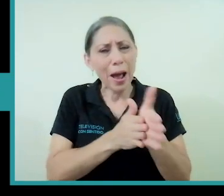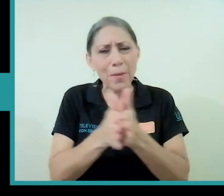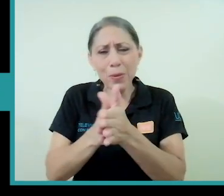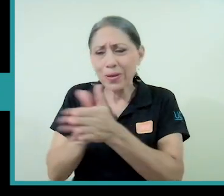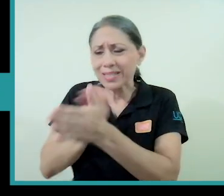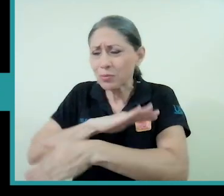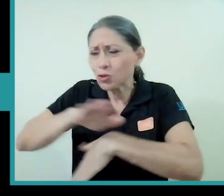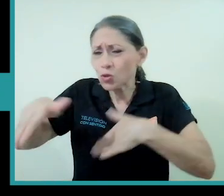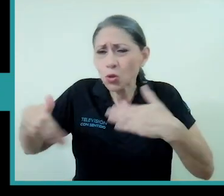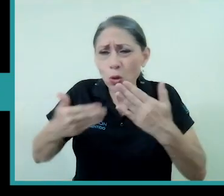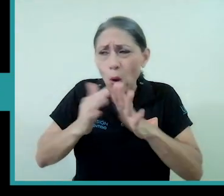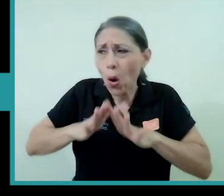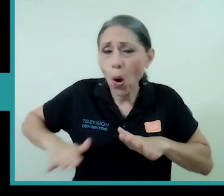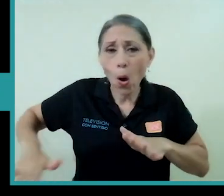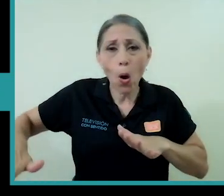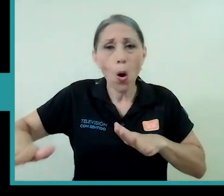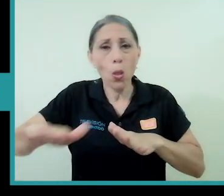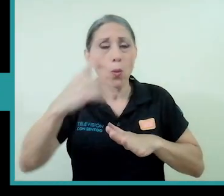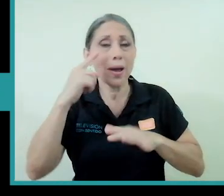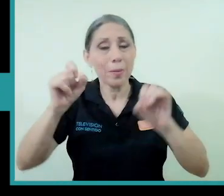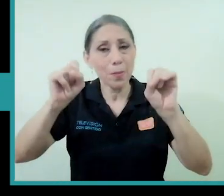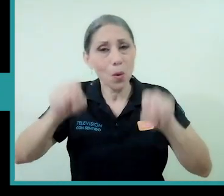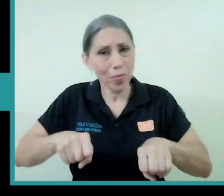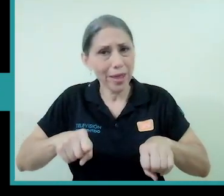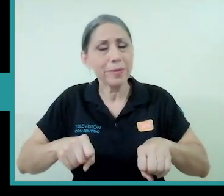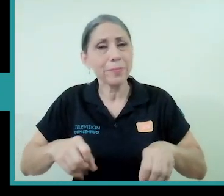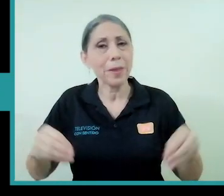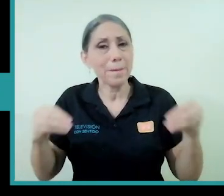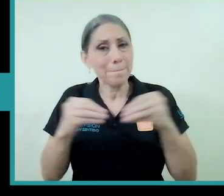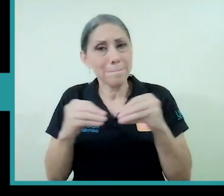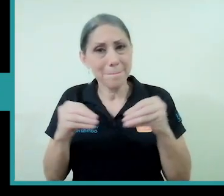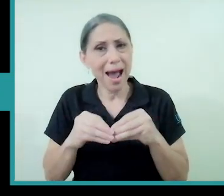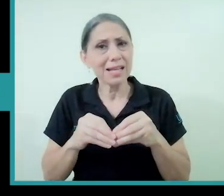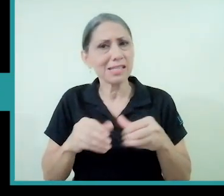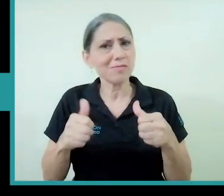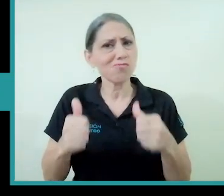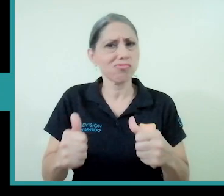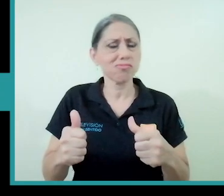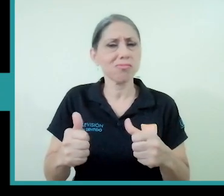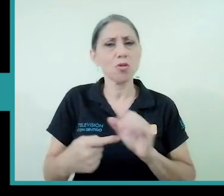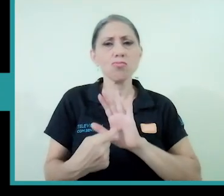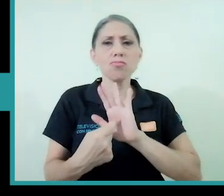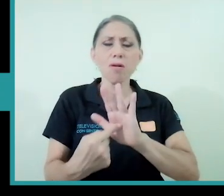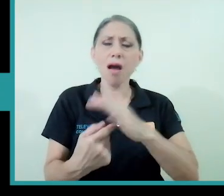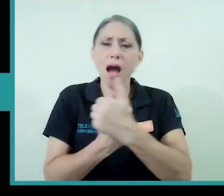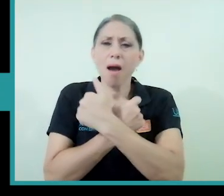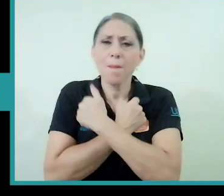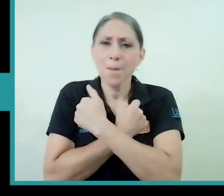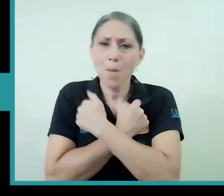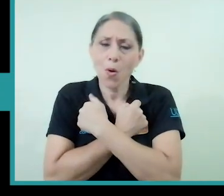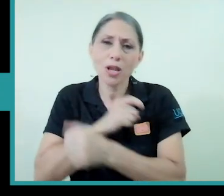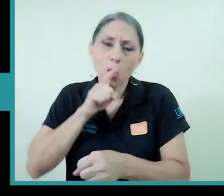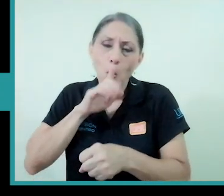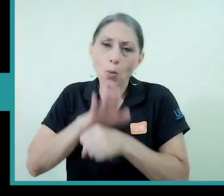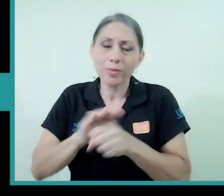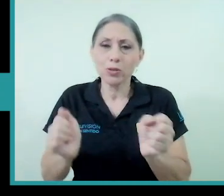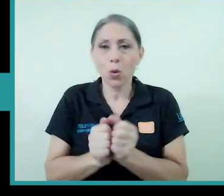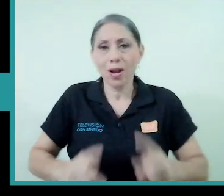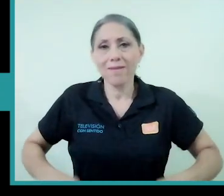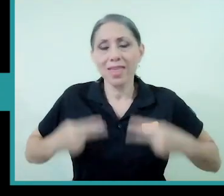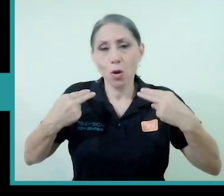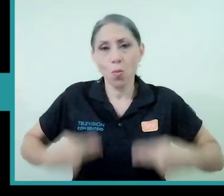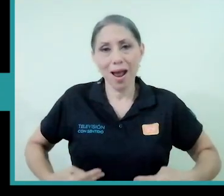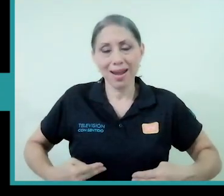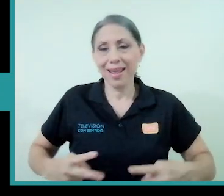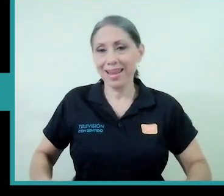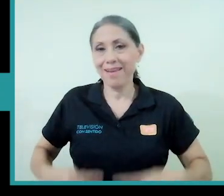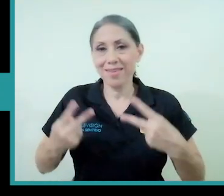recursos que están a nuestro lado para ser efectivo más efectivo ese amor y ese compromiso que tenemos con la vida humana y